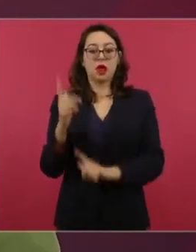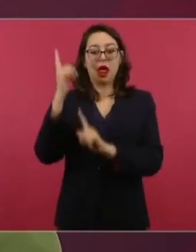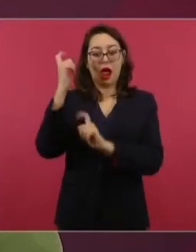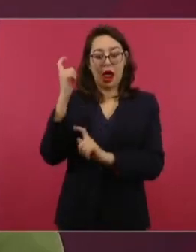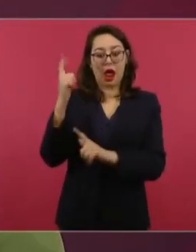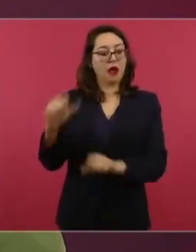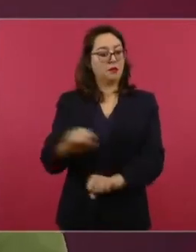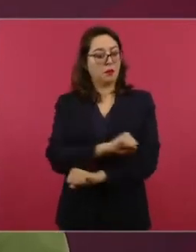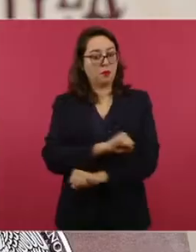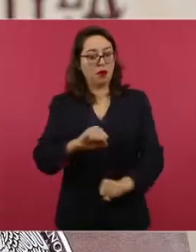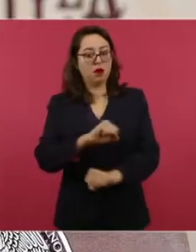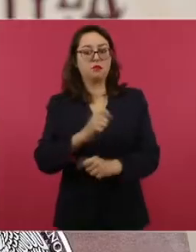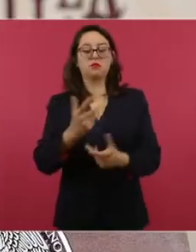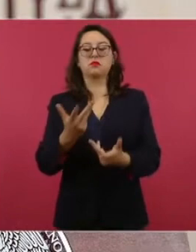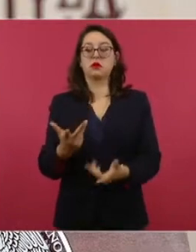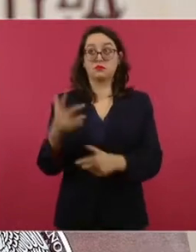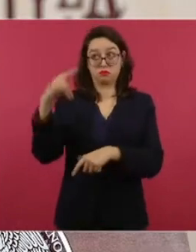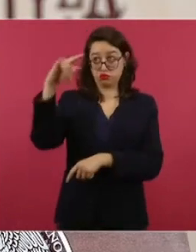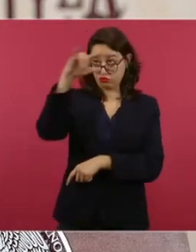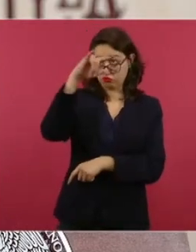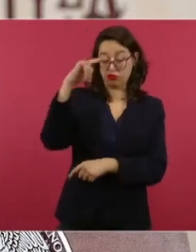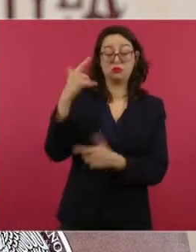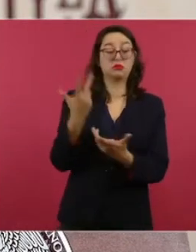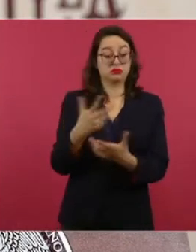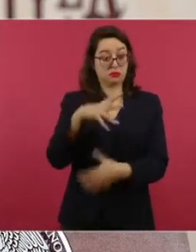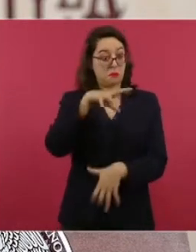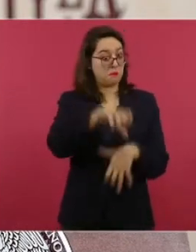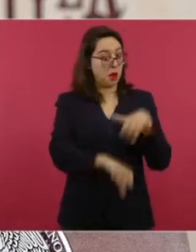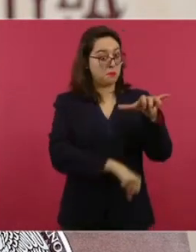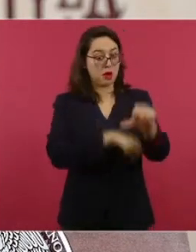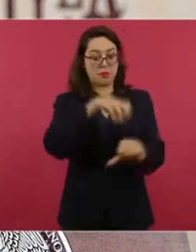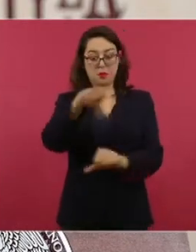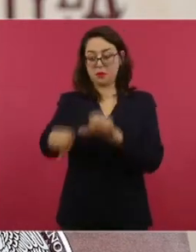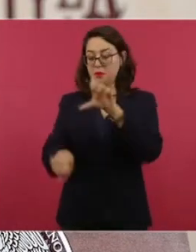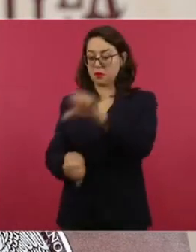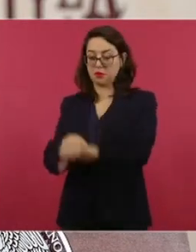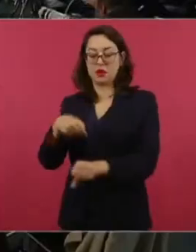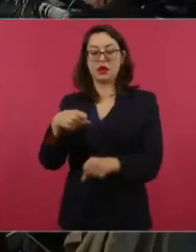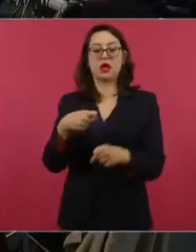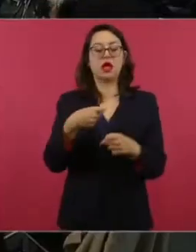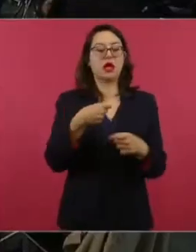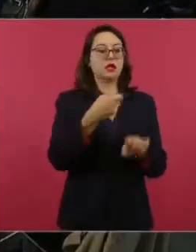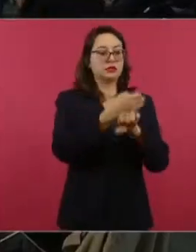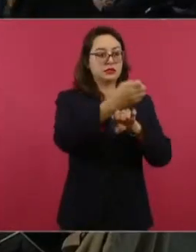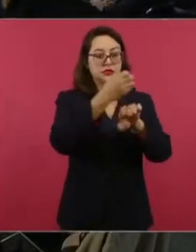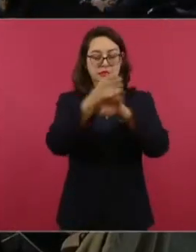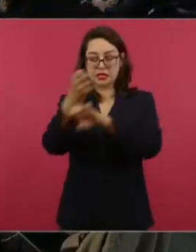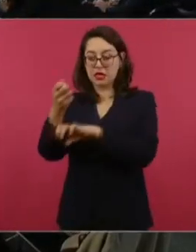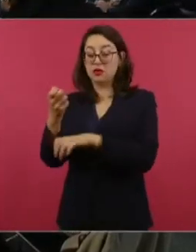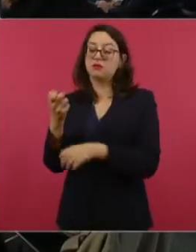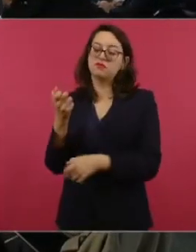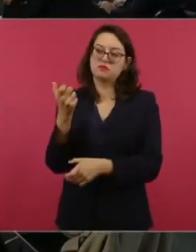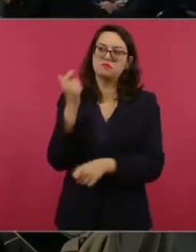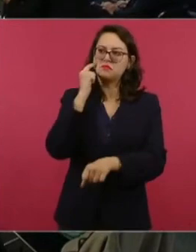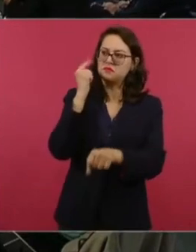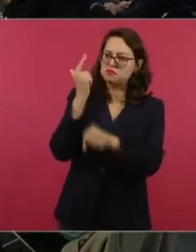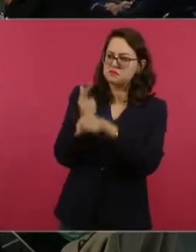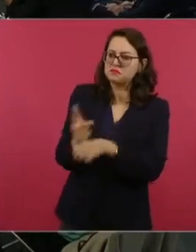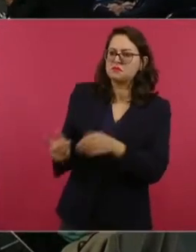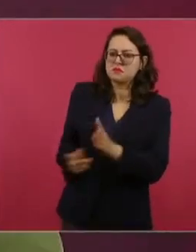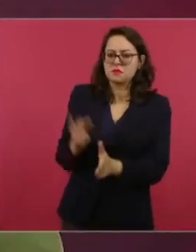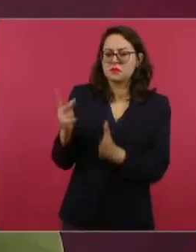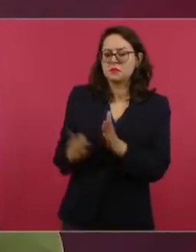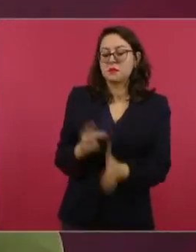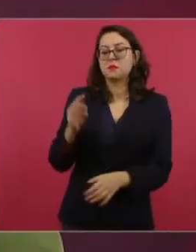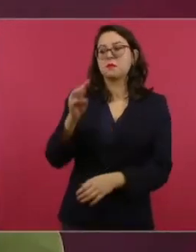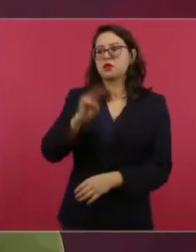artefactos explosivos en diferentes momentos, en diferentes estados. Principalmente en Michoacán es donde hemos ubicado, en